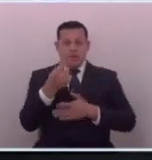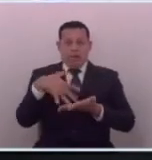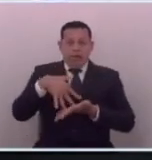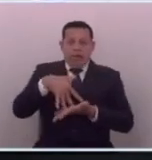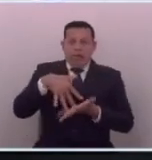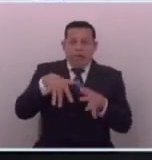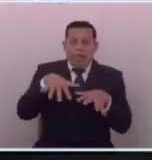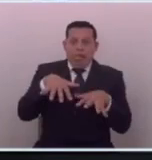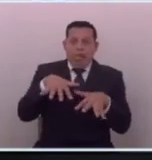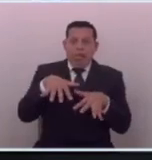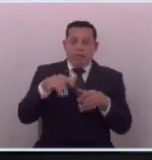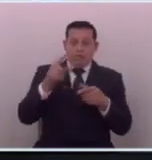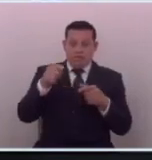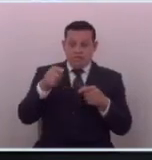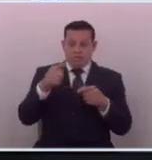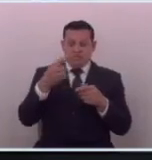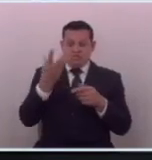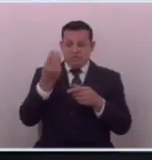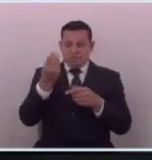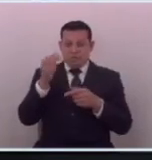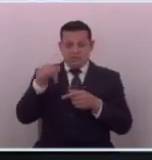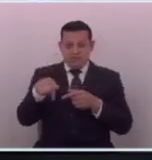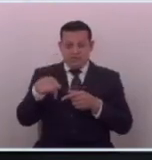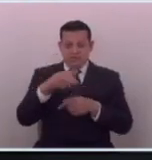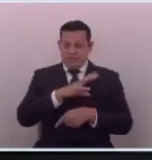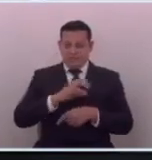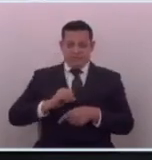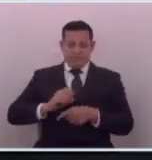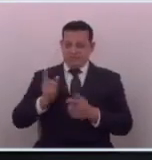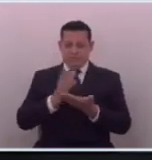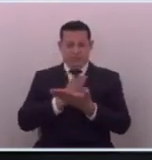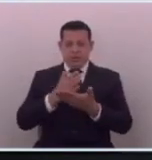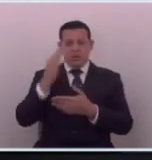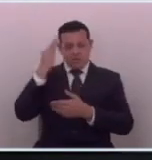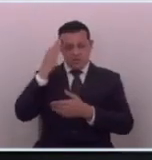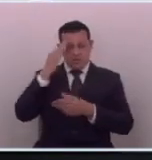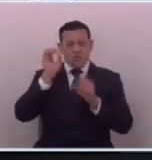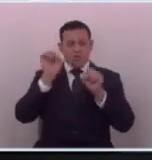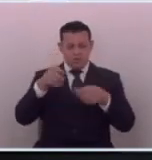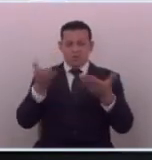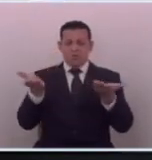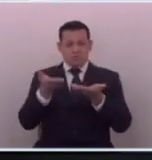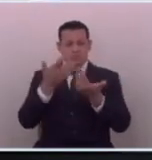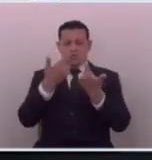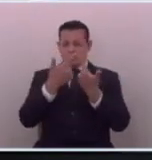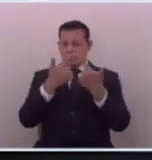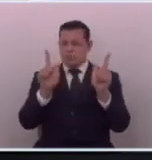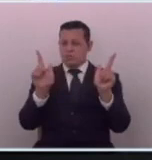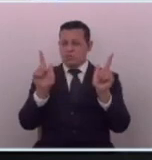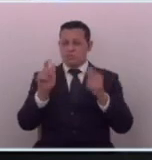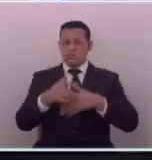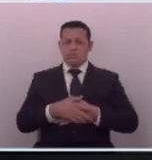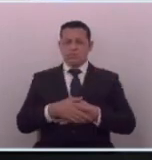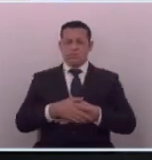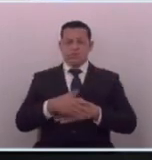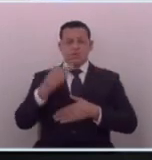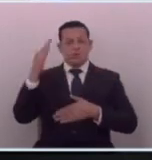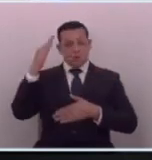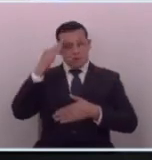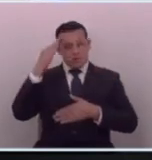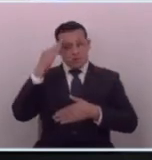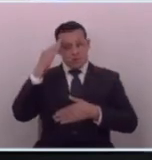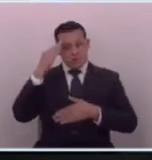que algo les va a suceder saben que pueden hacerlo libremente y saben